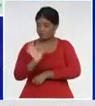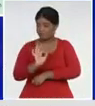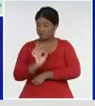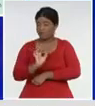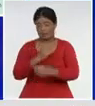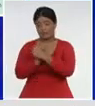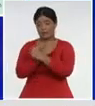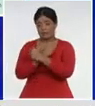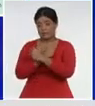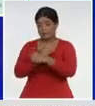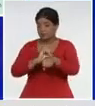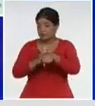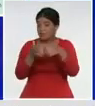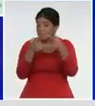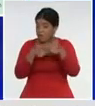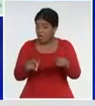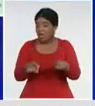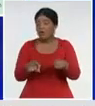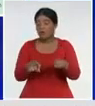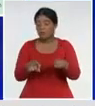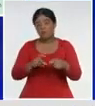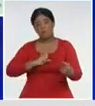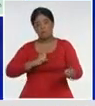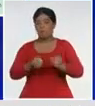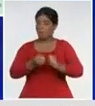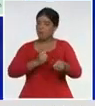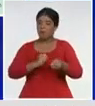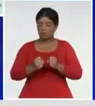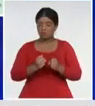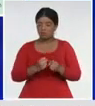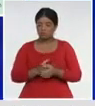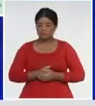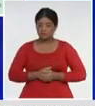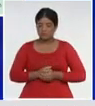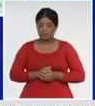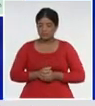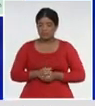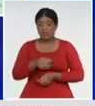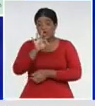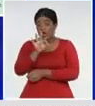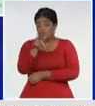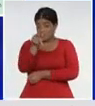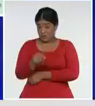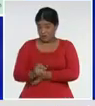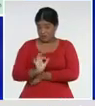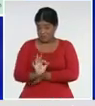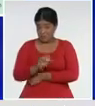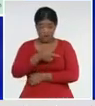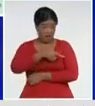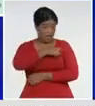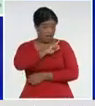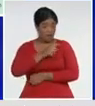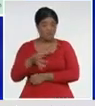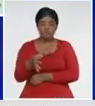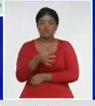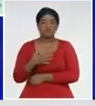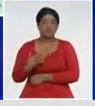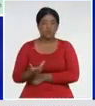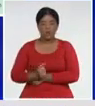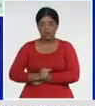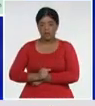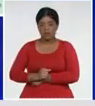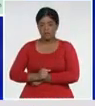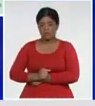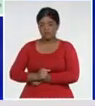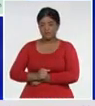pero, controlándolo, en los últimos días, y, estos ocho casos, de ayer, del municipio, Cueto 3, de